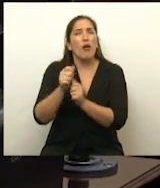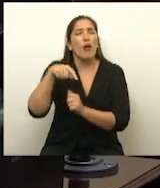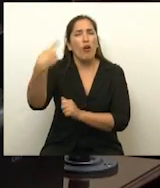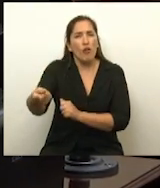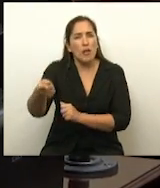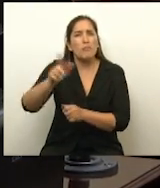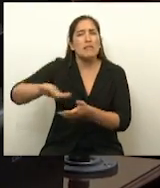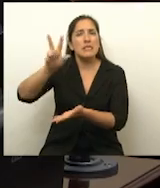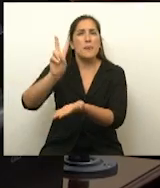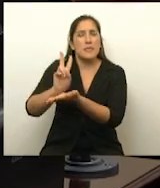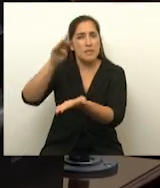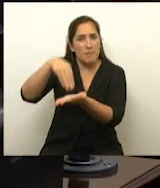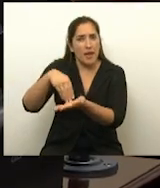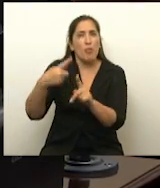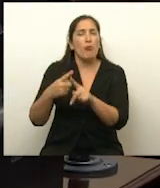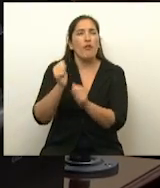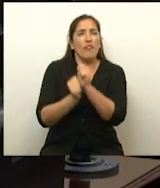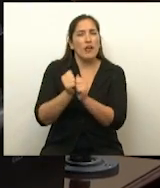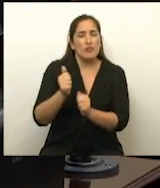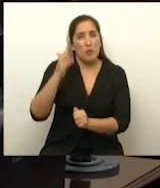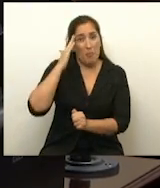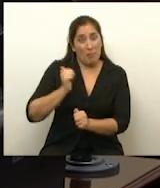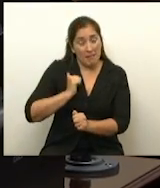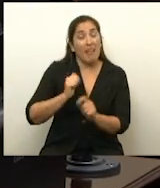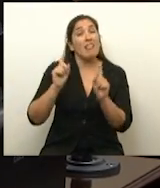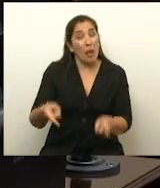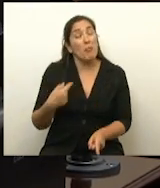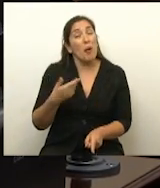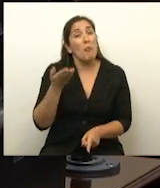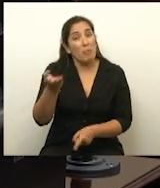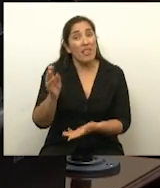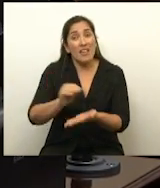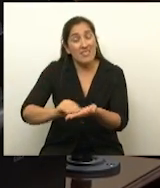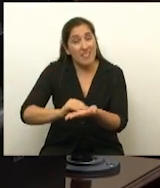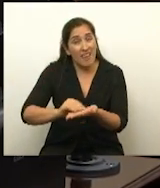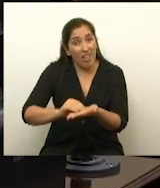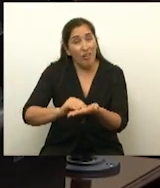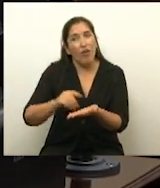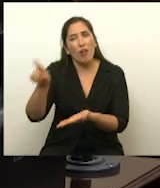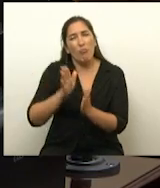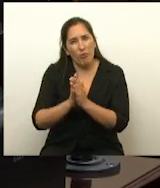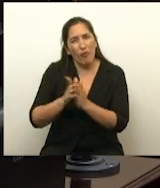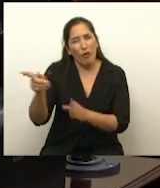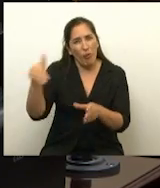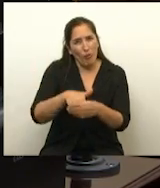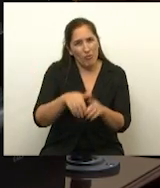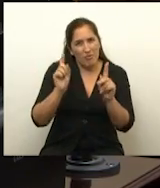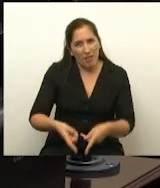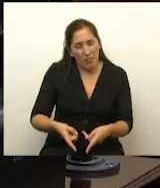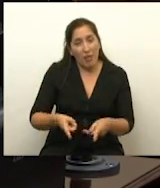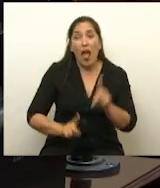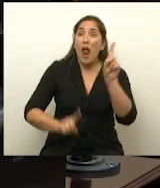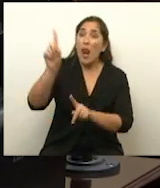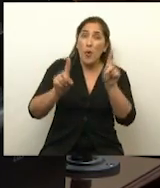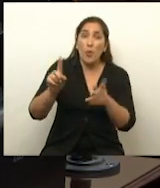Por fabricaciones militares. Así que les pedimos a los senadores del oficialismo que nos acompañen. Hay algunos